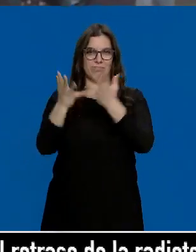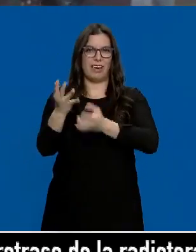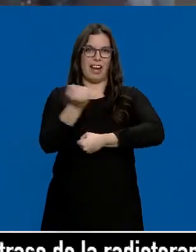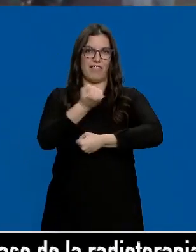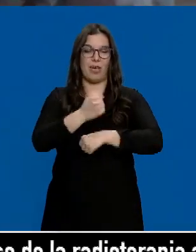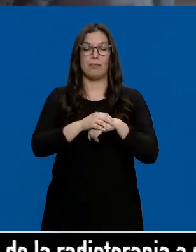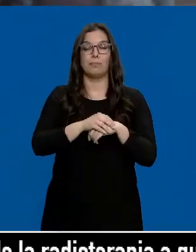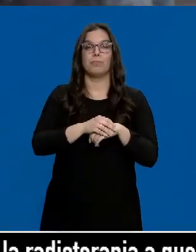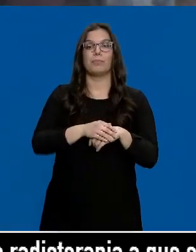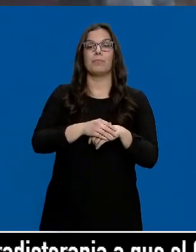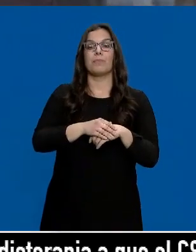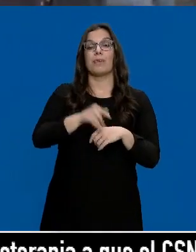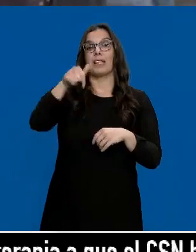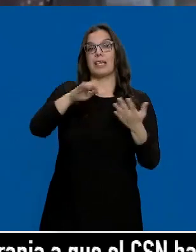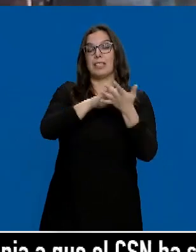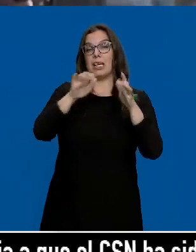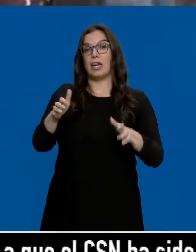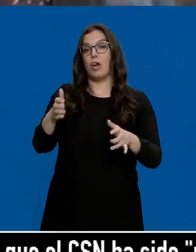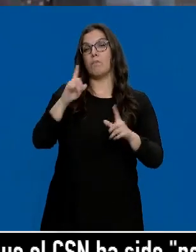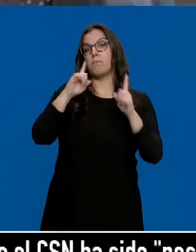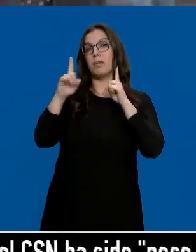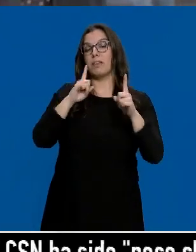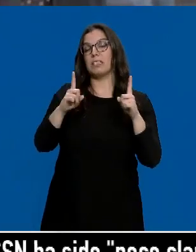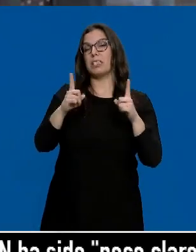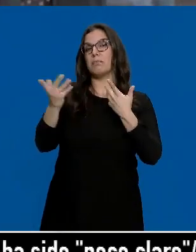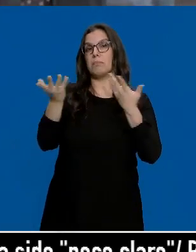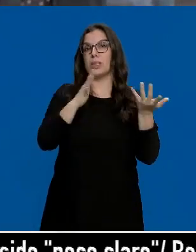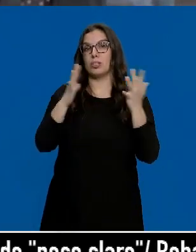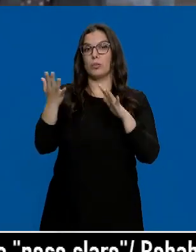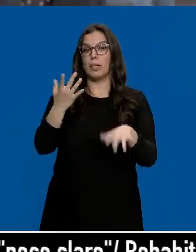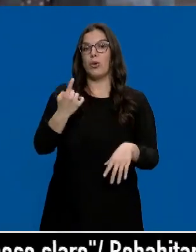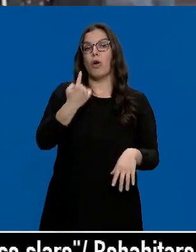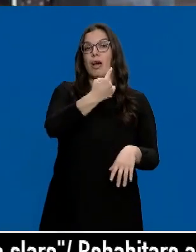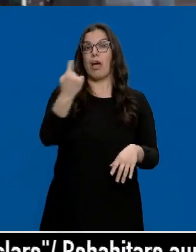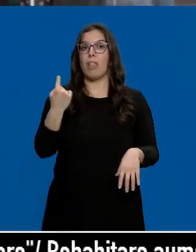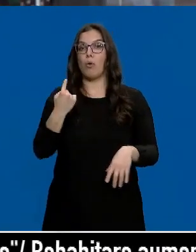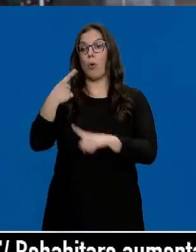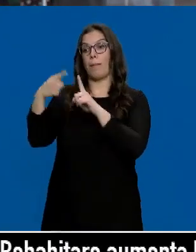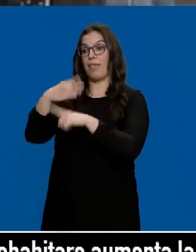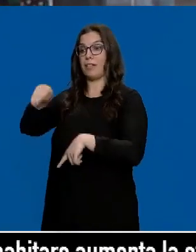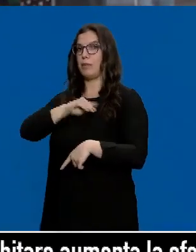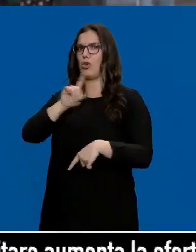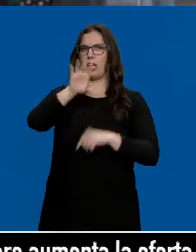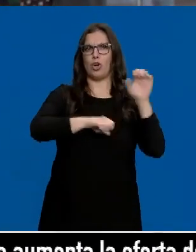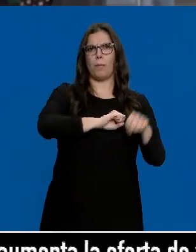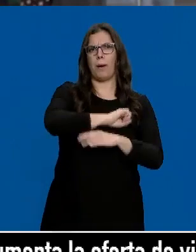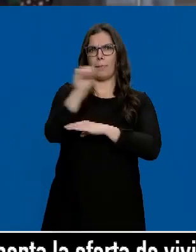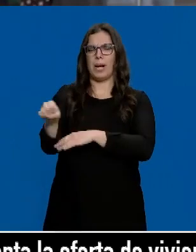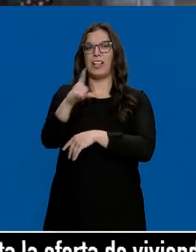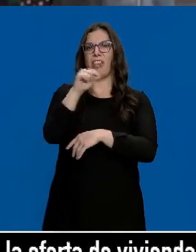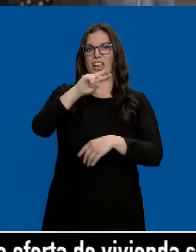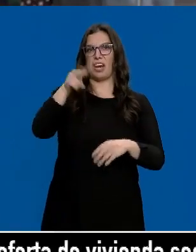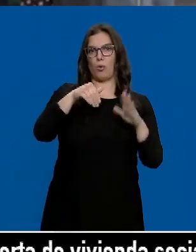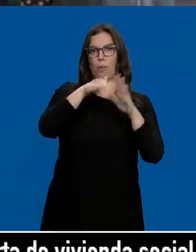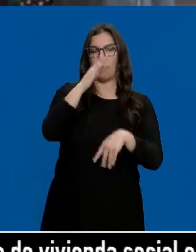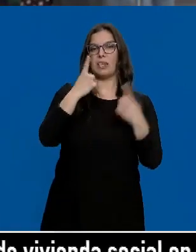que tener en cuenta que en Castilla y León la consignación prevista por loterías y apuestas del Estado por habitante duplica la media nacional. Son más de 100 euros, incluso